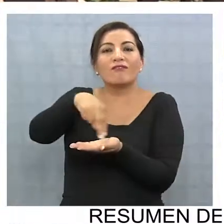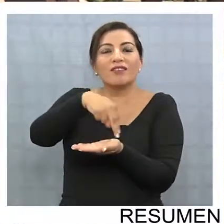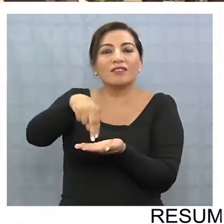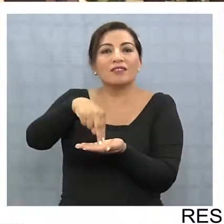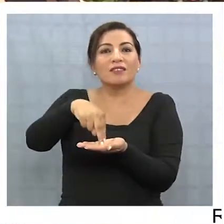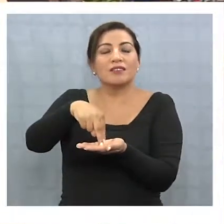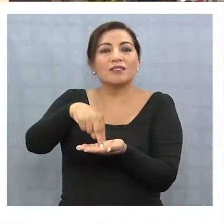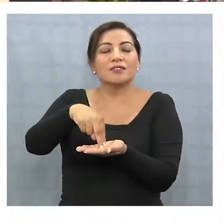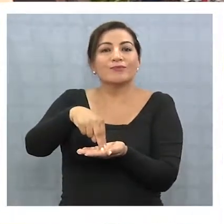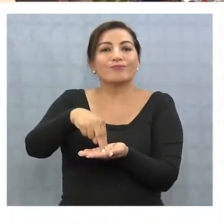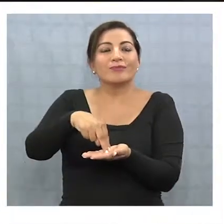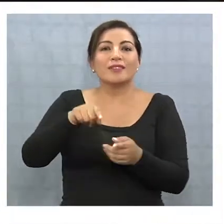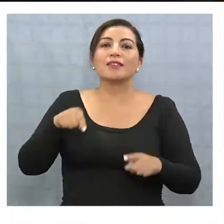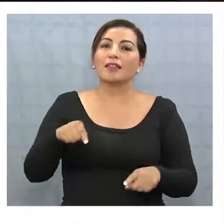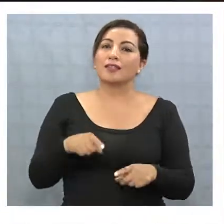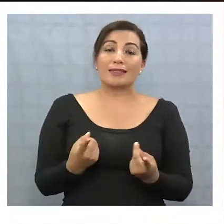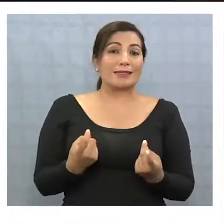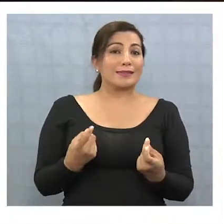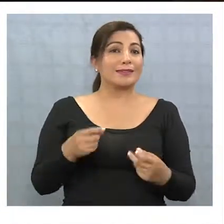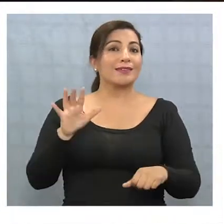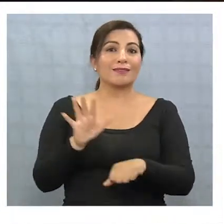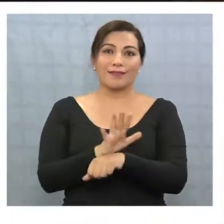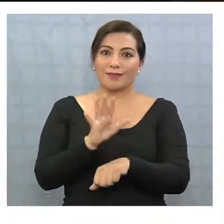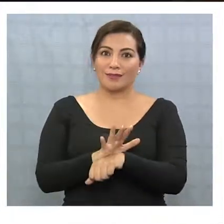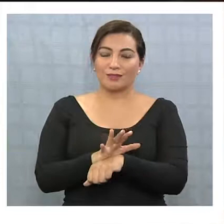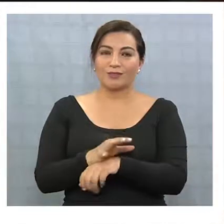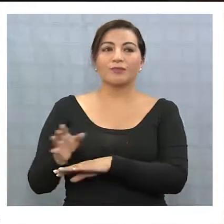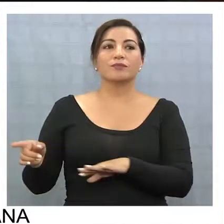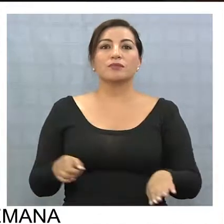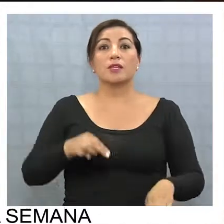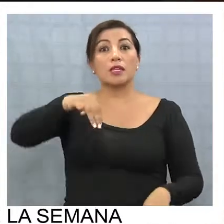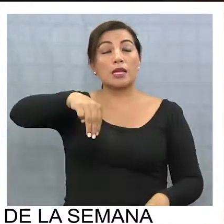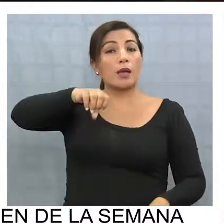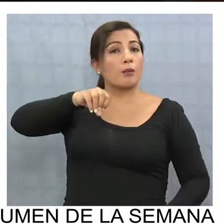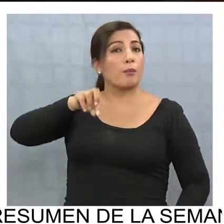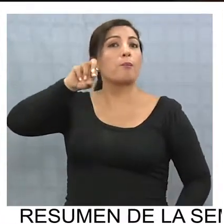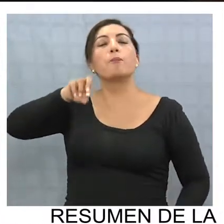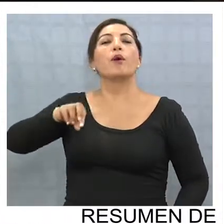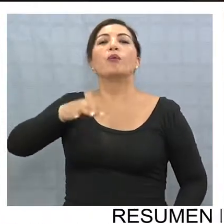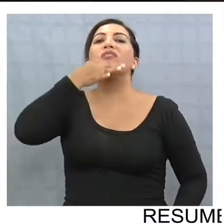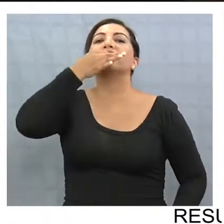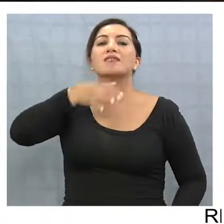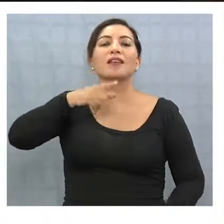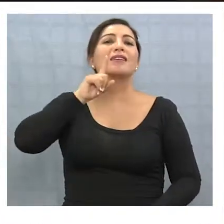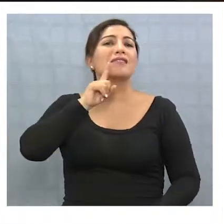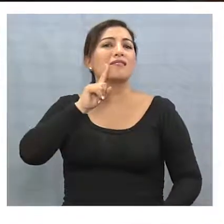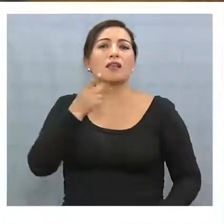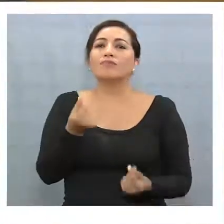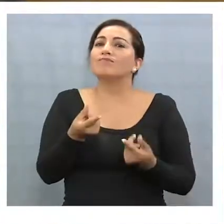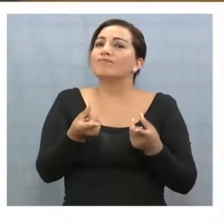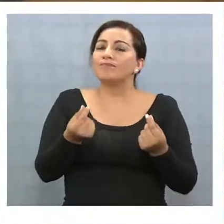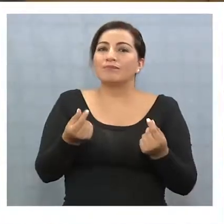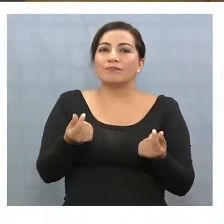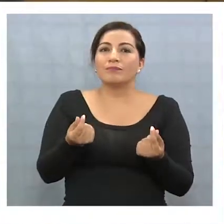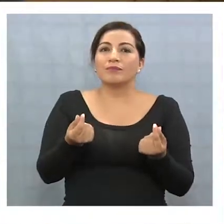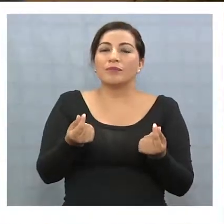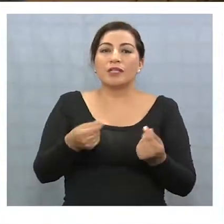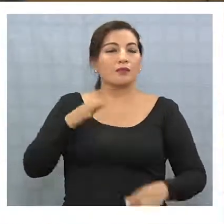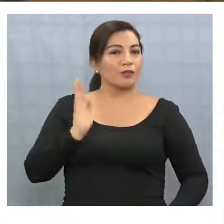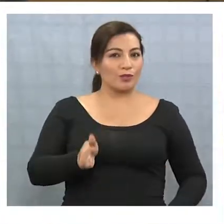echan de menos esta obra. Sin embargo, desde el MOP aseguran que ya tienen los recursos disponibles para la